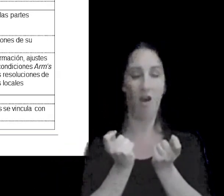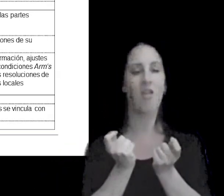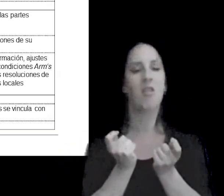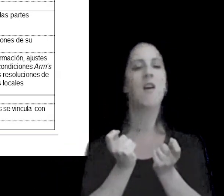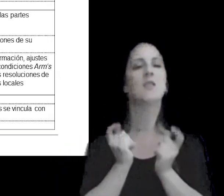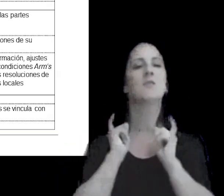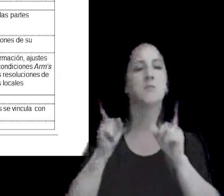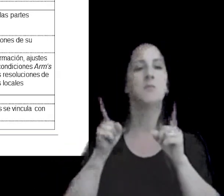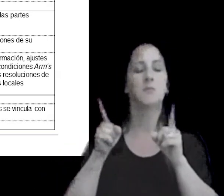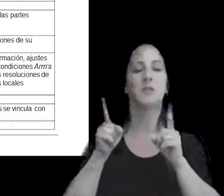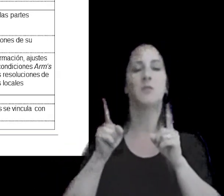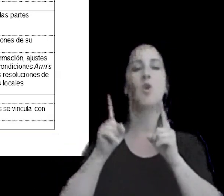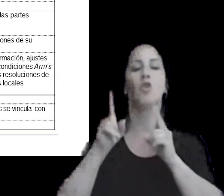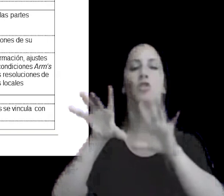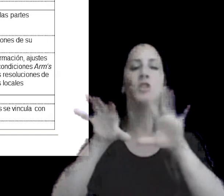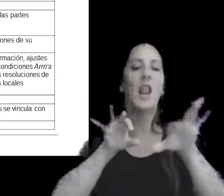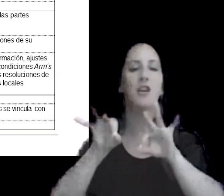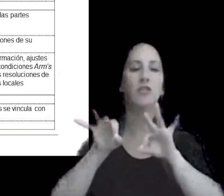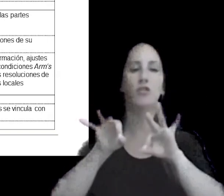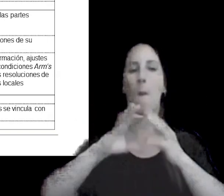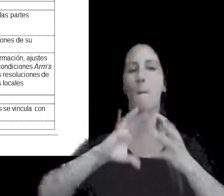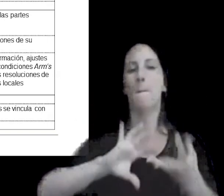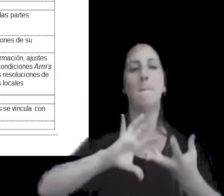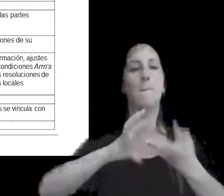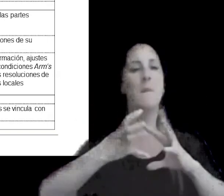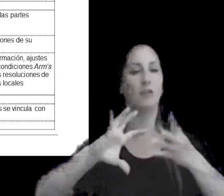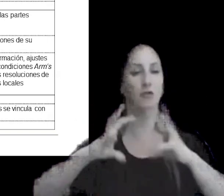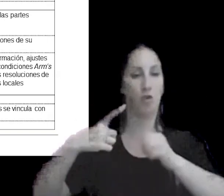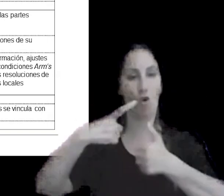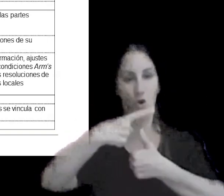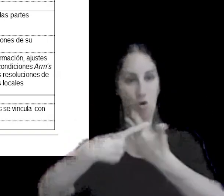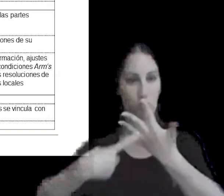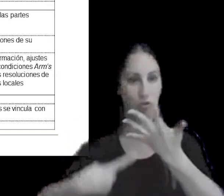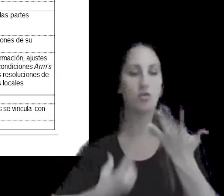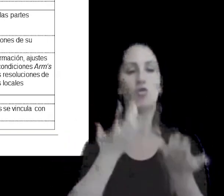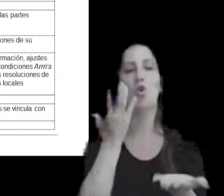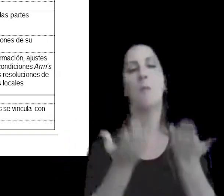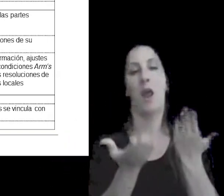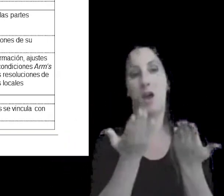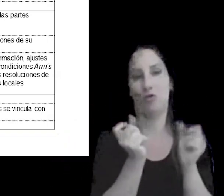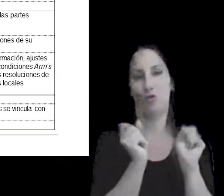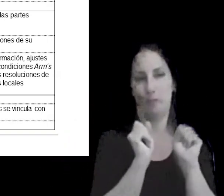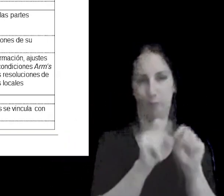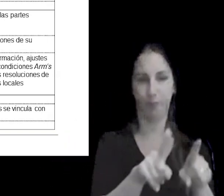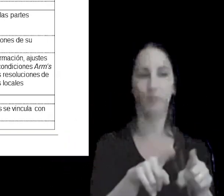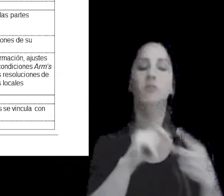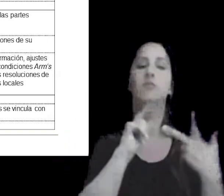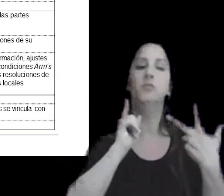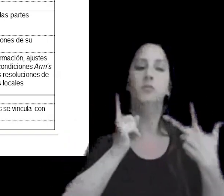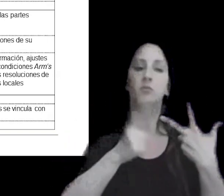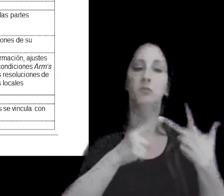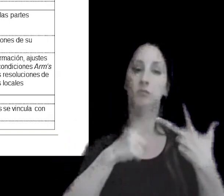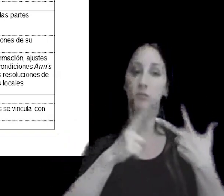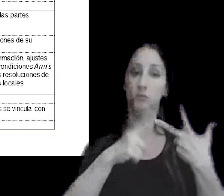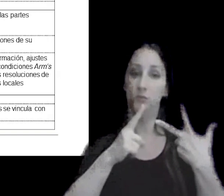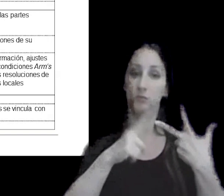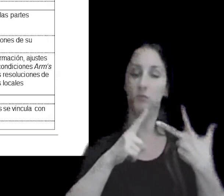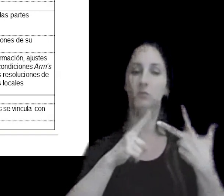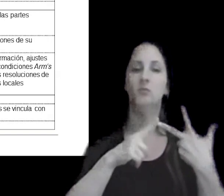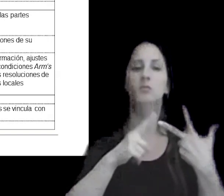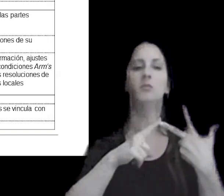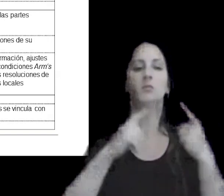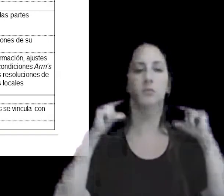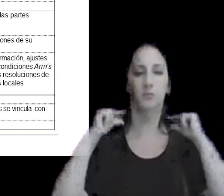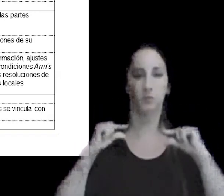selección de métodos y las comparaciones respectivas y una tercera sección